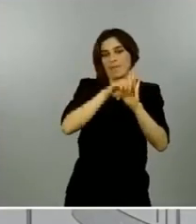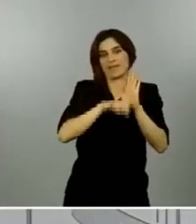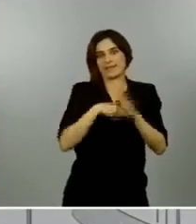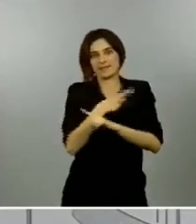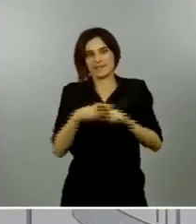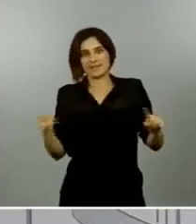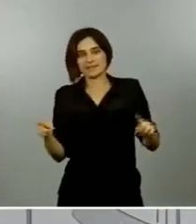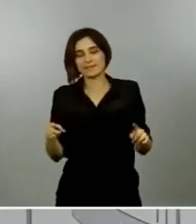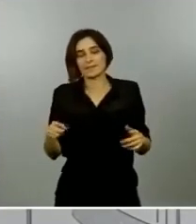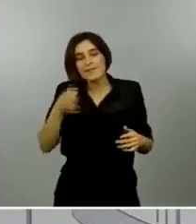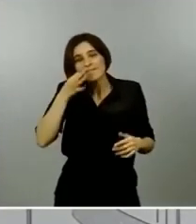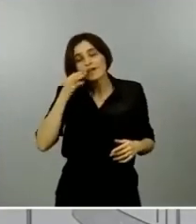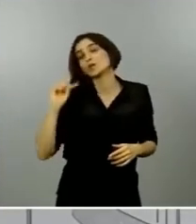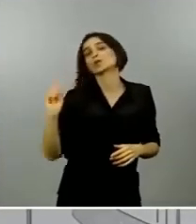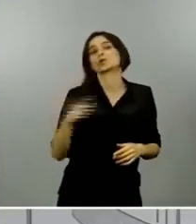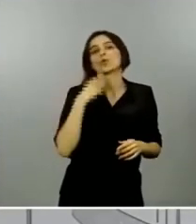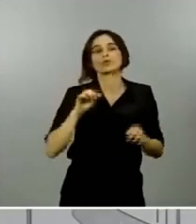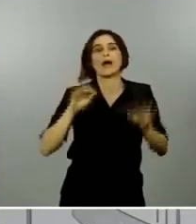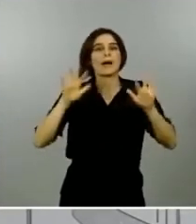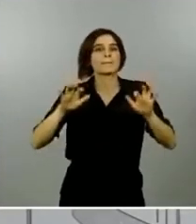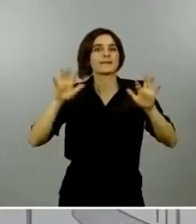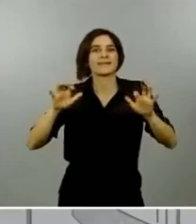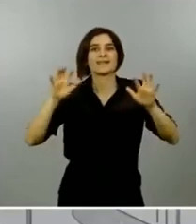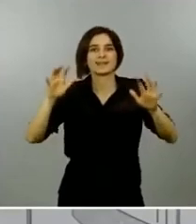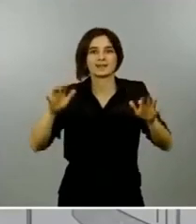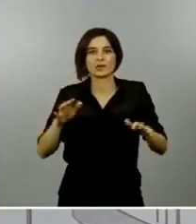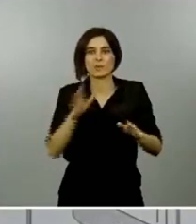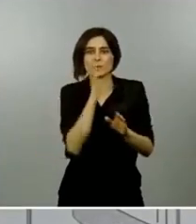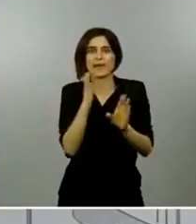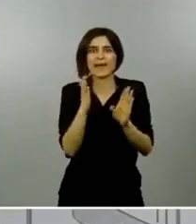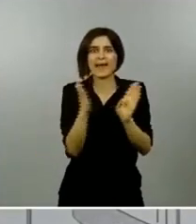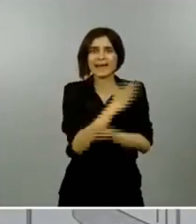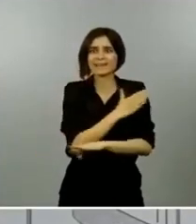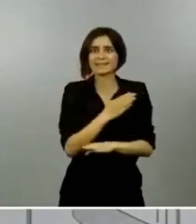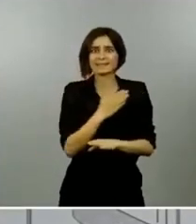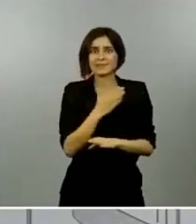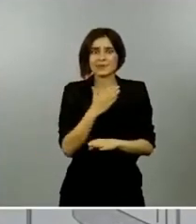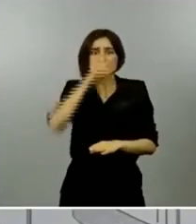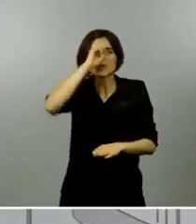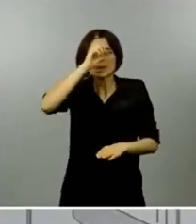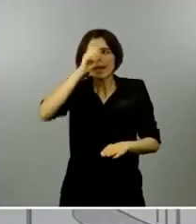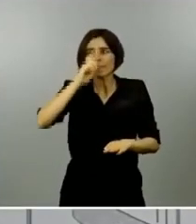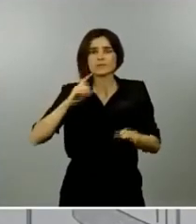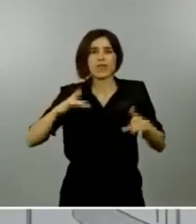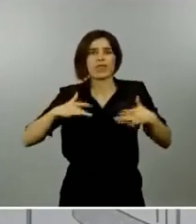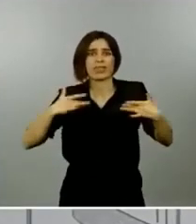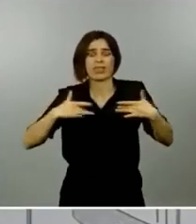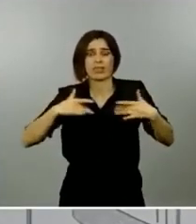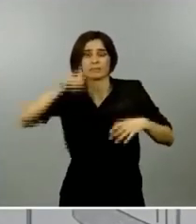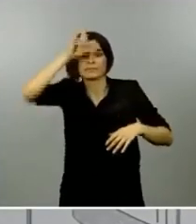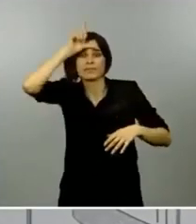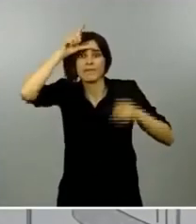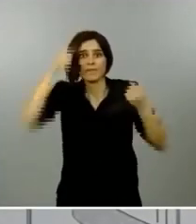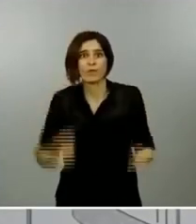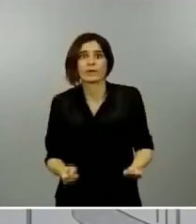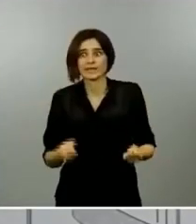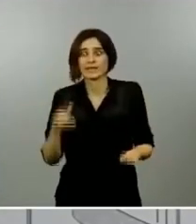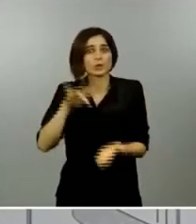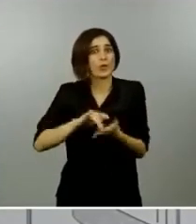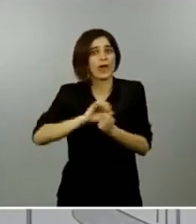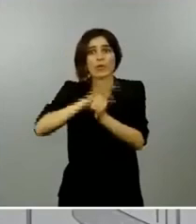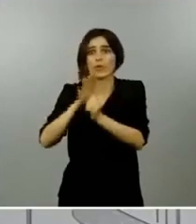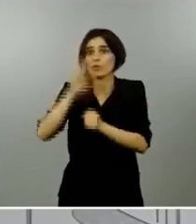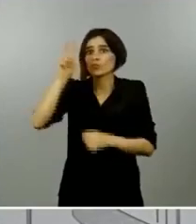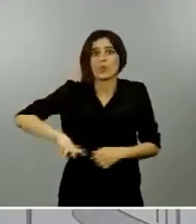nos estamos enfrentando a algo inédito necesitamos del recurso del aporte del asesoramiento de la ciencia y creo que la ciencia y la prudencia